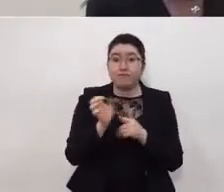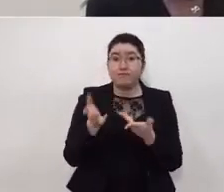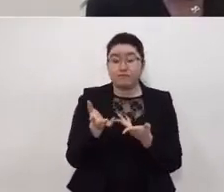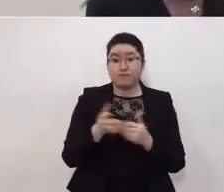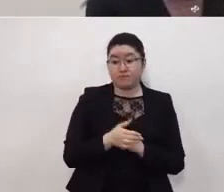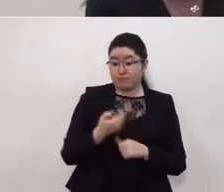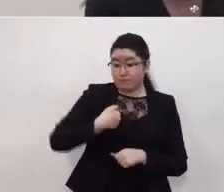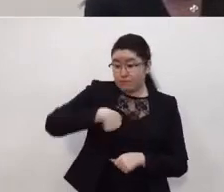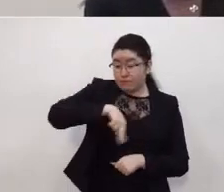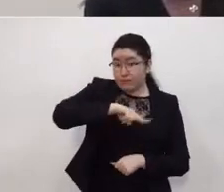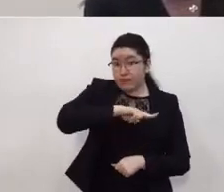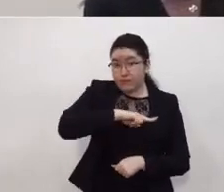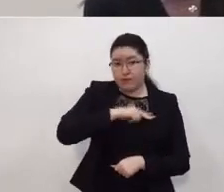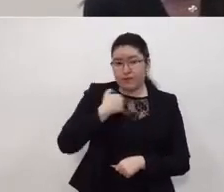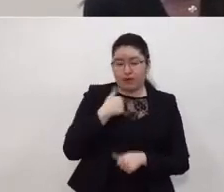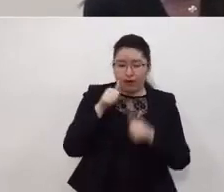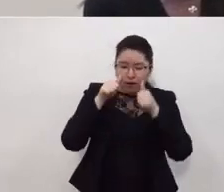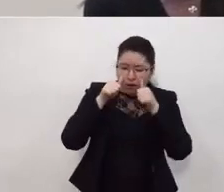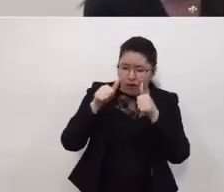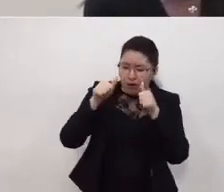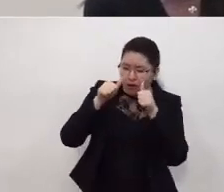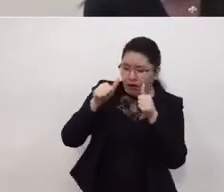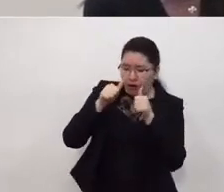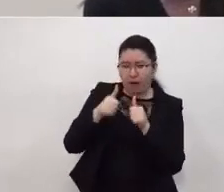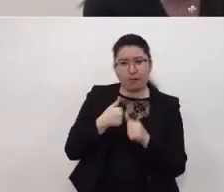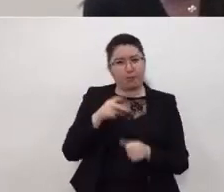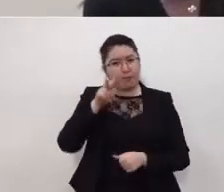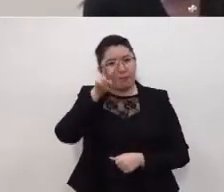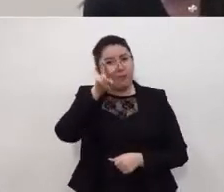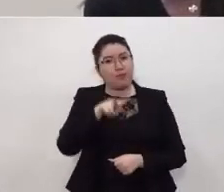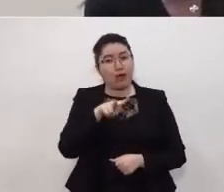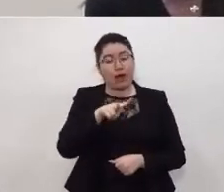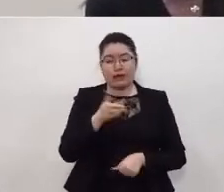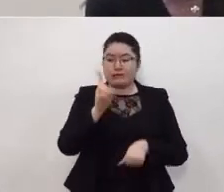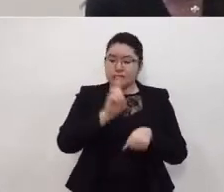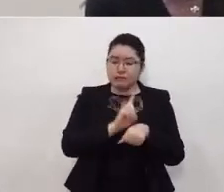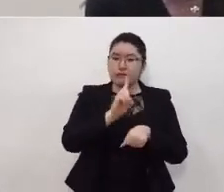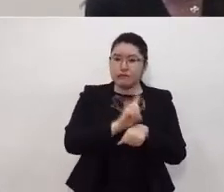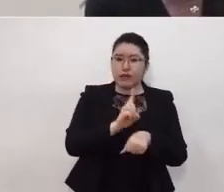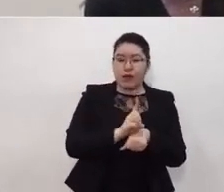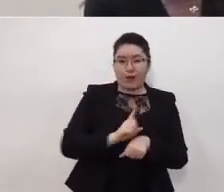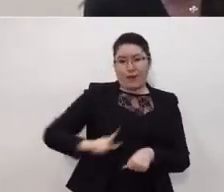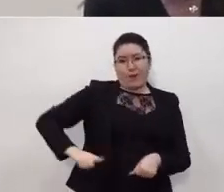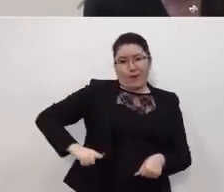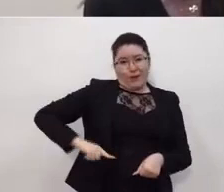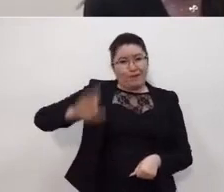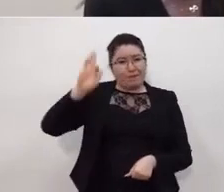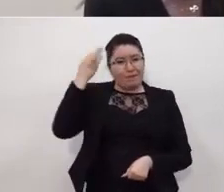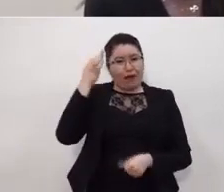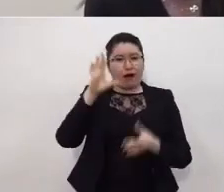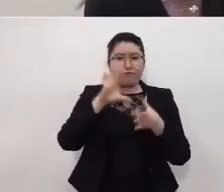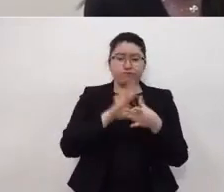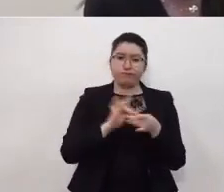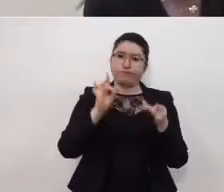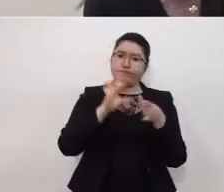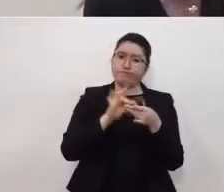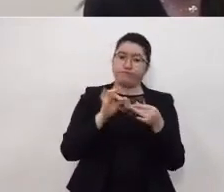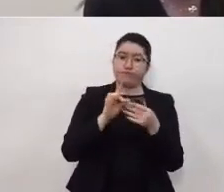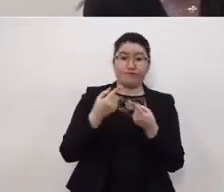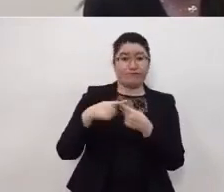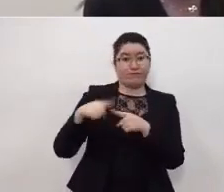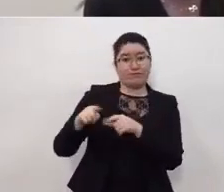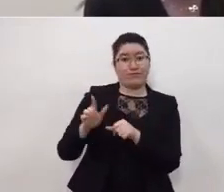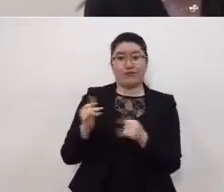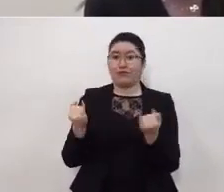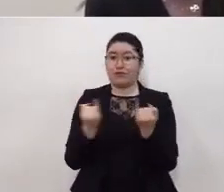hemos estado siguiendo muy de cerca la epidemia, informamos todos los días desde el gobierno federal, las entidades